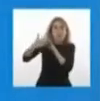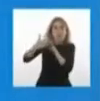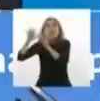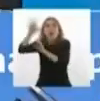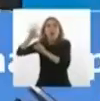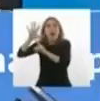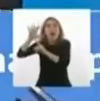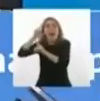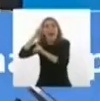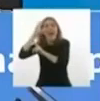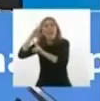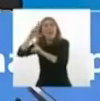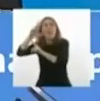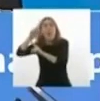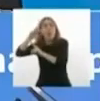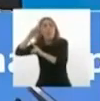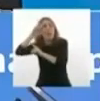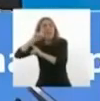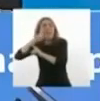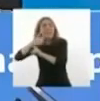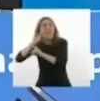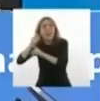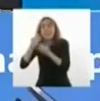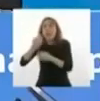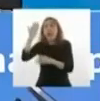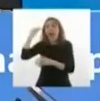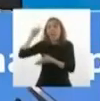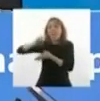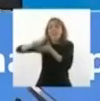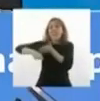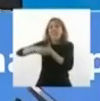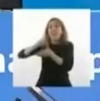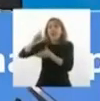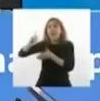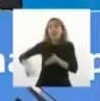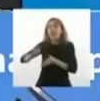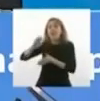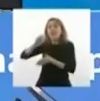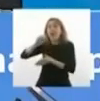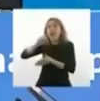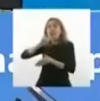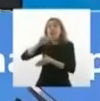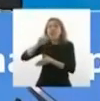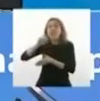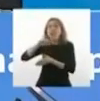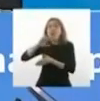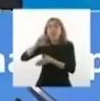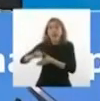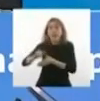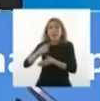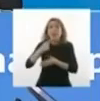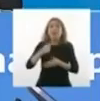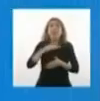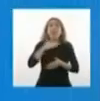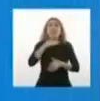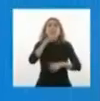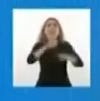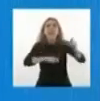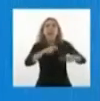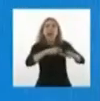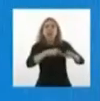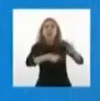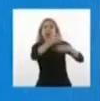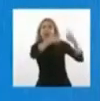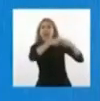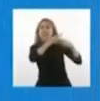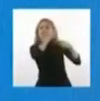esto es el colmo de la ignorancia, y sobre todo viniendo de un presidente de un país tan importante además como Argentina, ¿eh? A ver, se